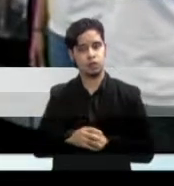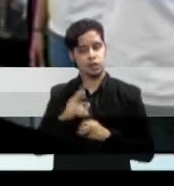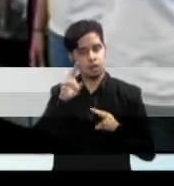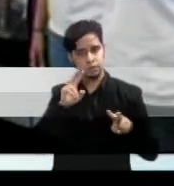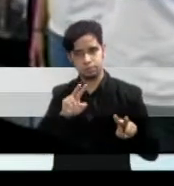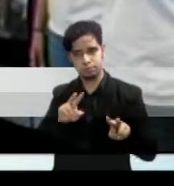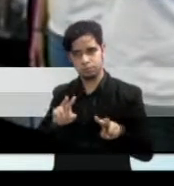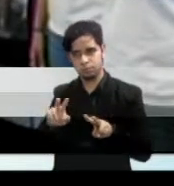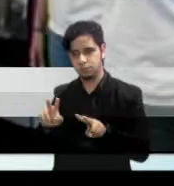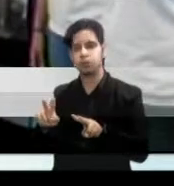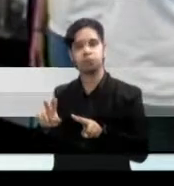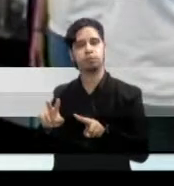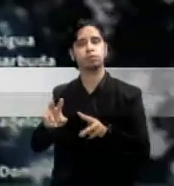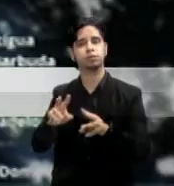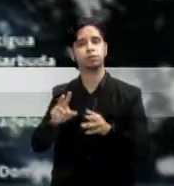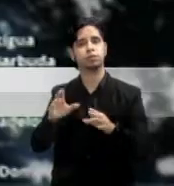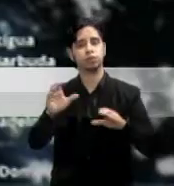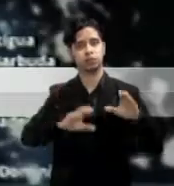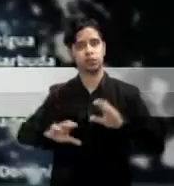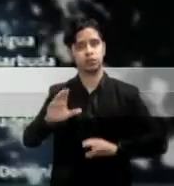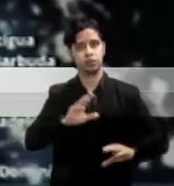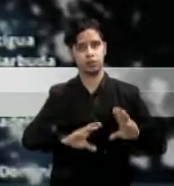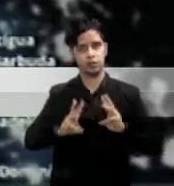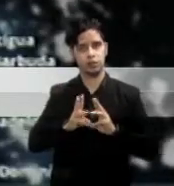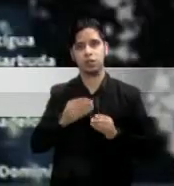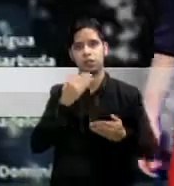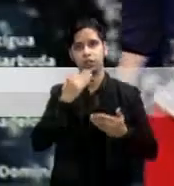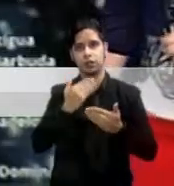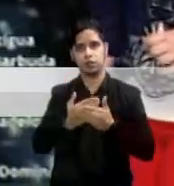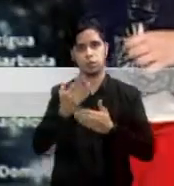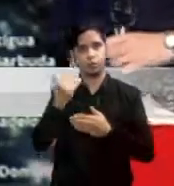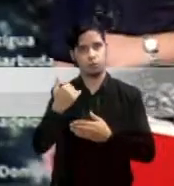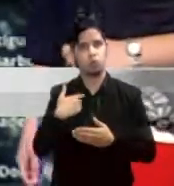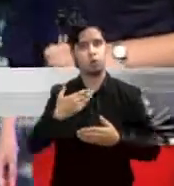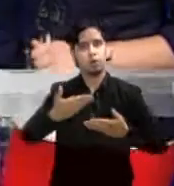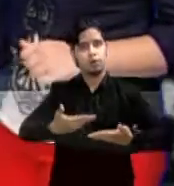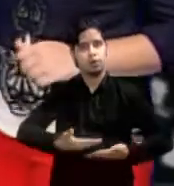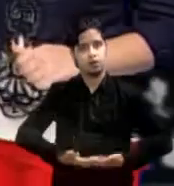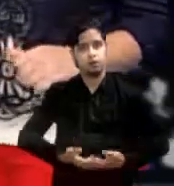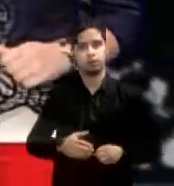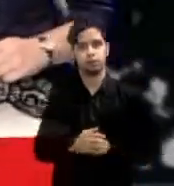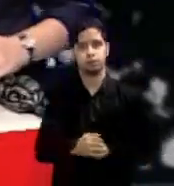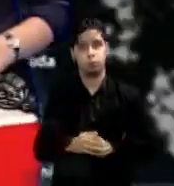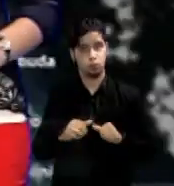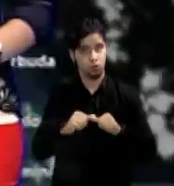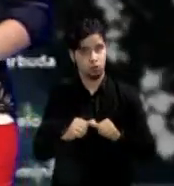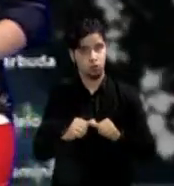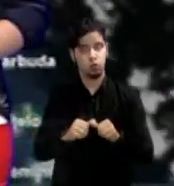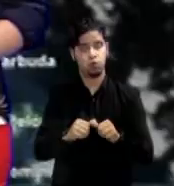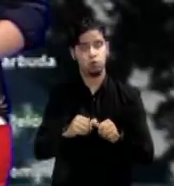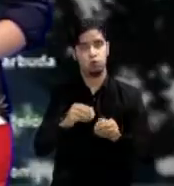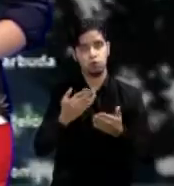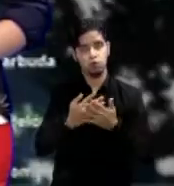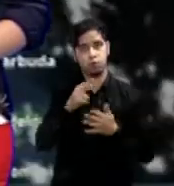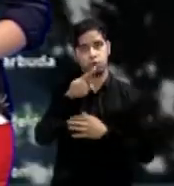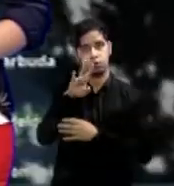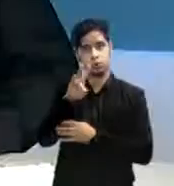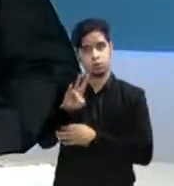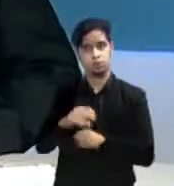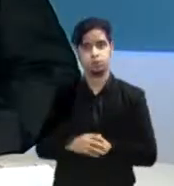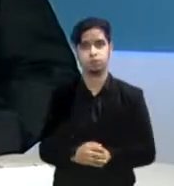y ambientales. Agradezco al coordinador Luis Pérez por extenderme la invitación. Seguimos con más de Noticias 24 7 Informa.